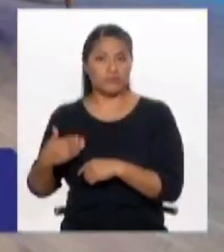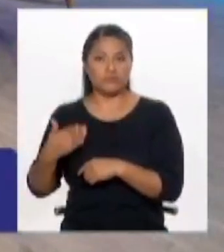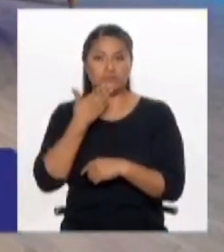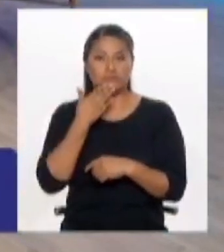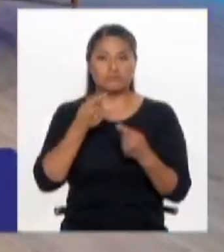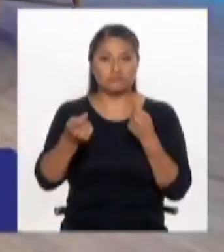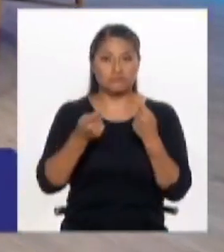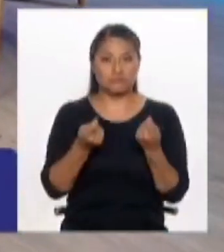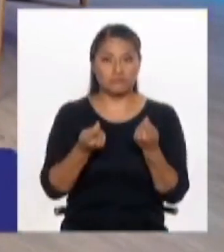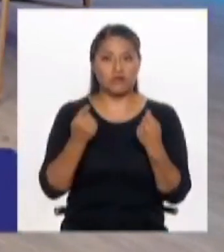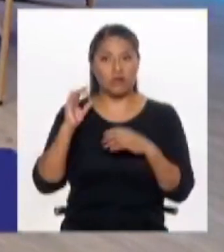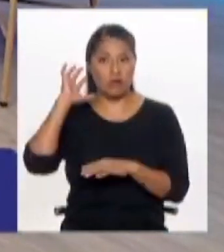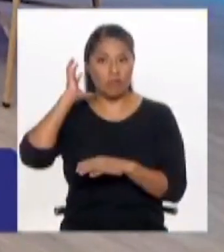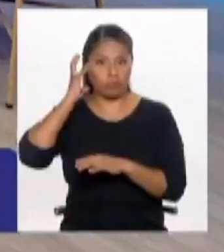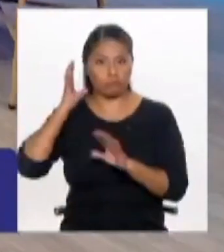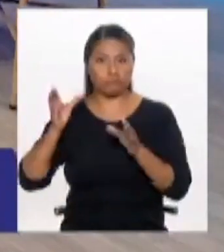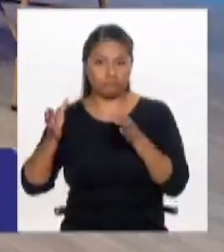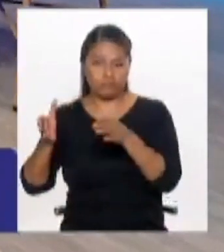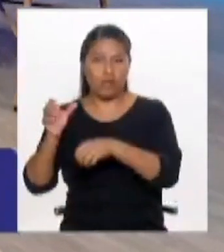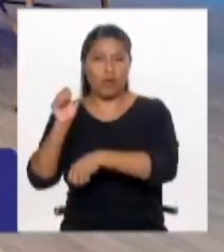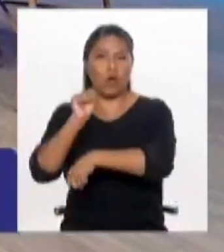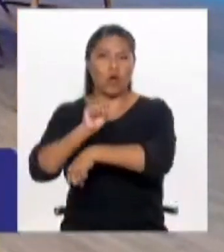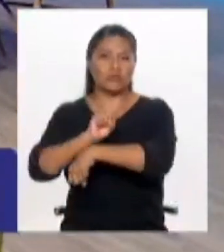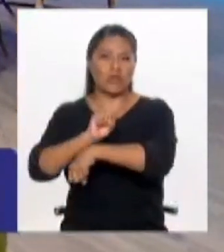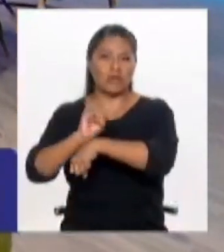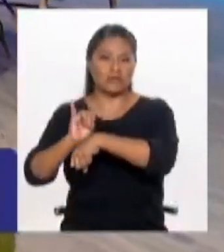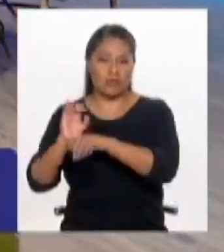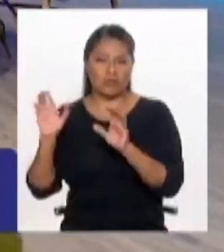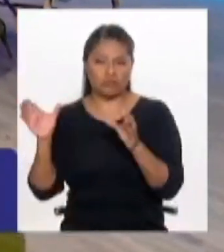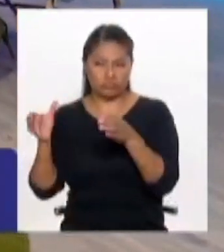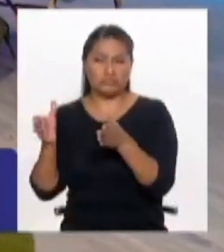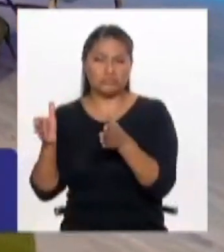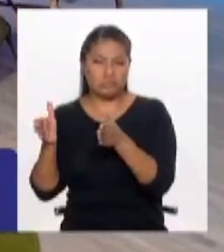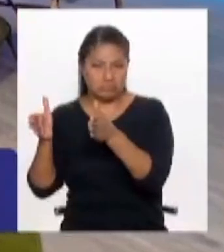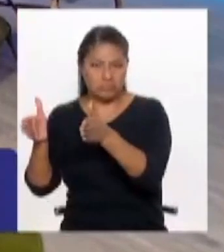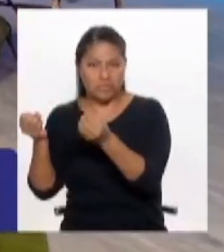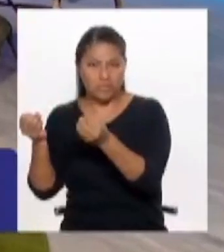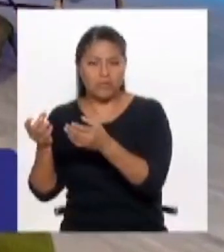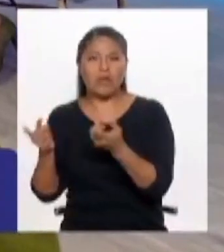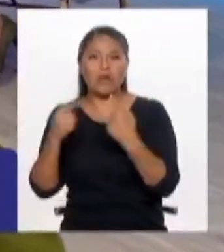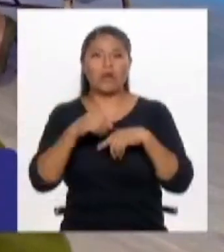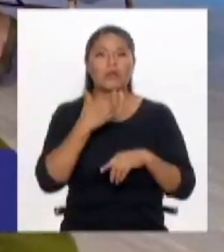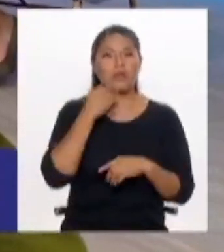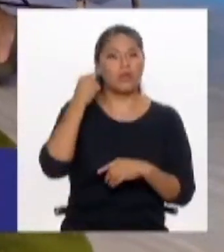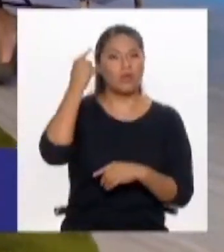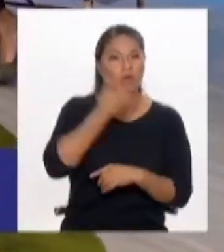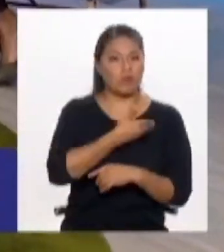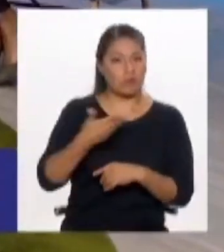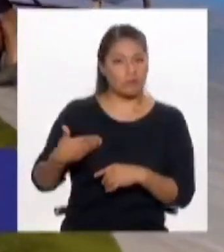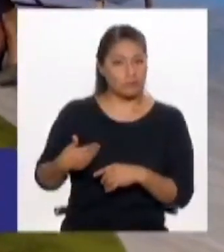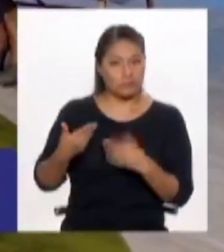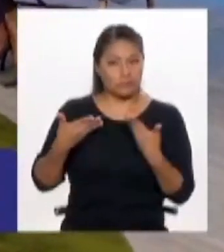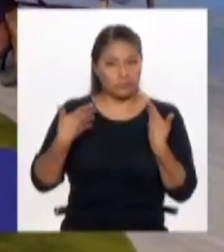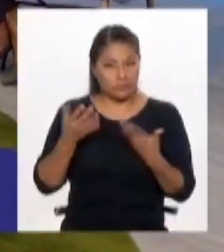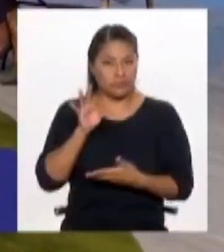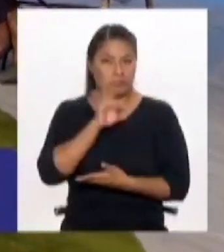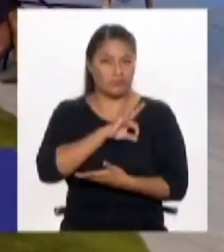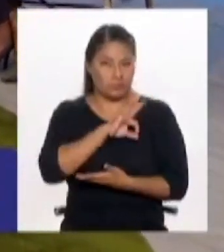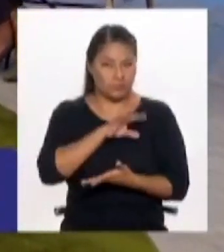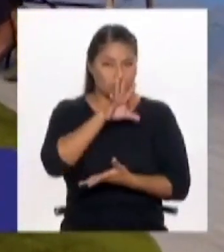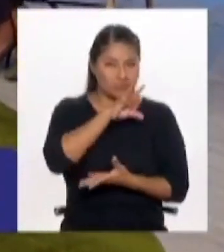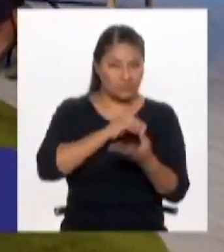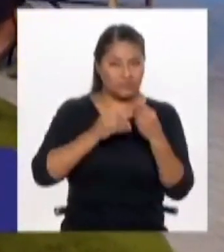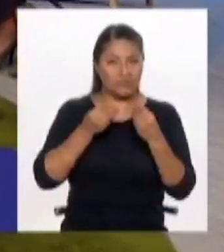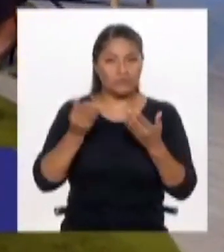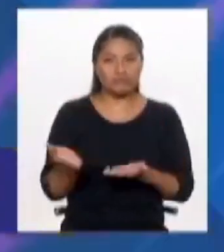se desarrollen en Miraflores o San Isidro? Pero me parece que ahí también era responsabilidad el gobierno local de aprovechar este subsidio